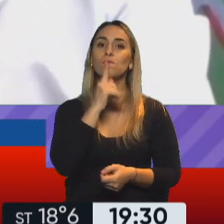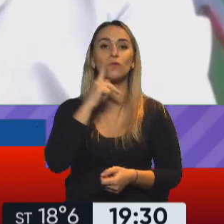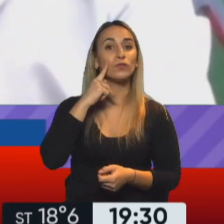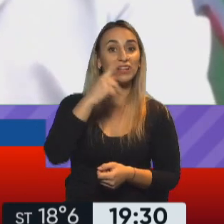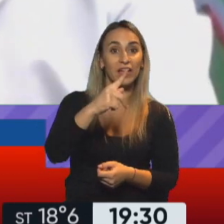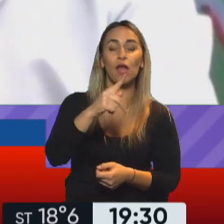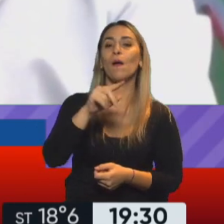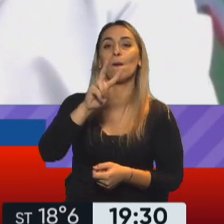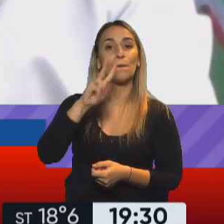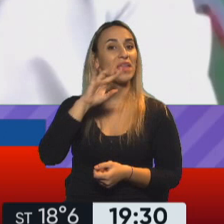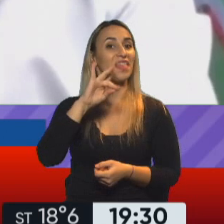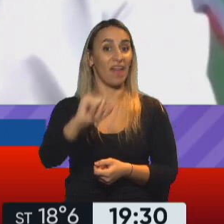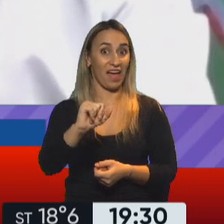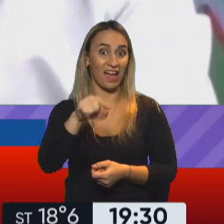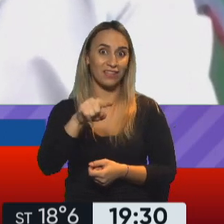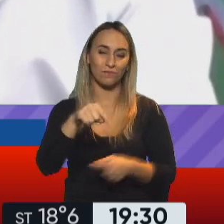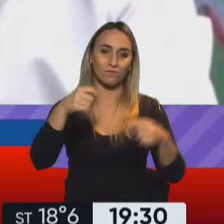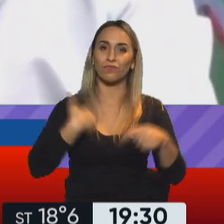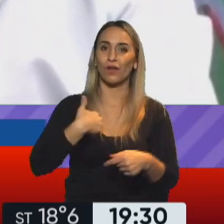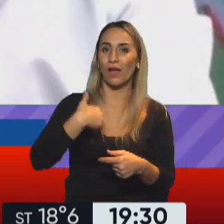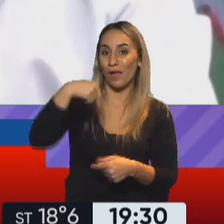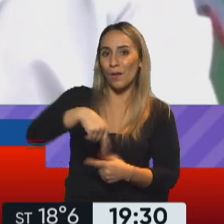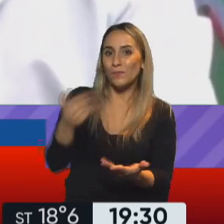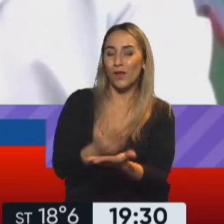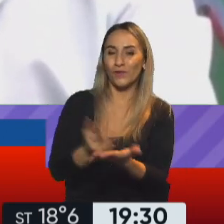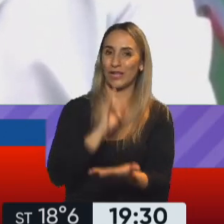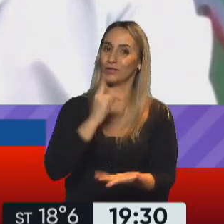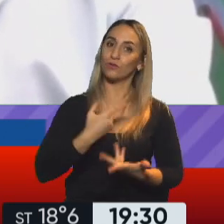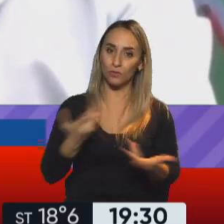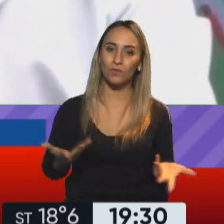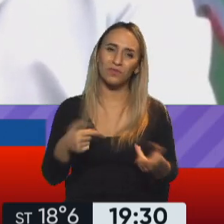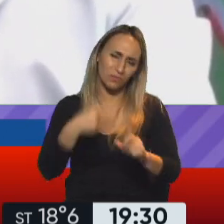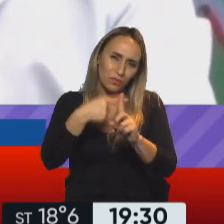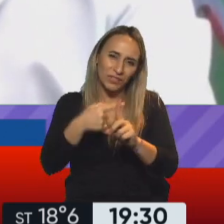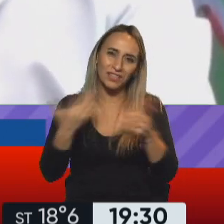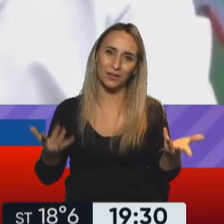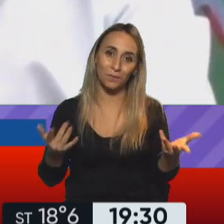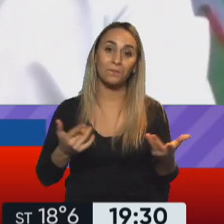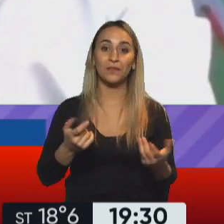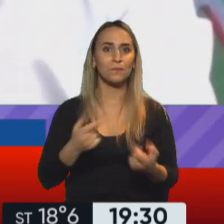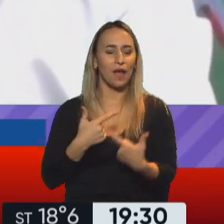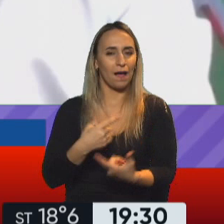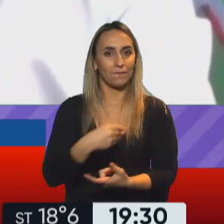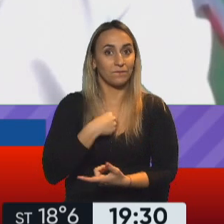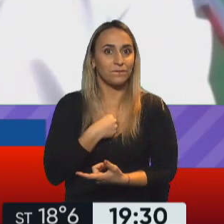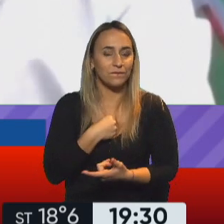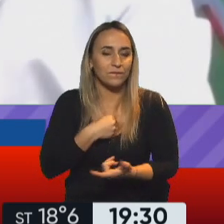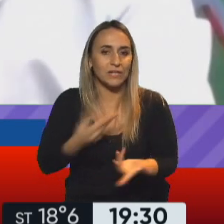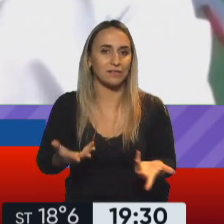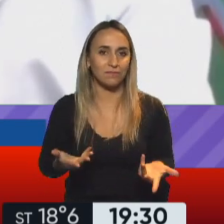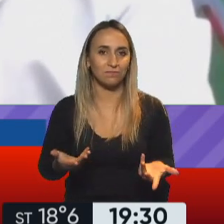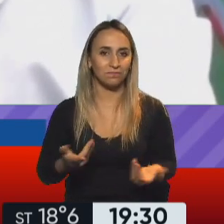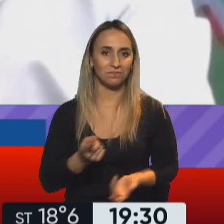importante y que va a ser increciendo a lo largo del tiempo. Así que me parece que, como te decía antes, esto genera muchísima esperanza.